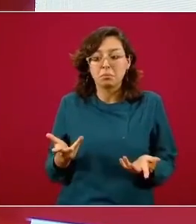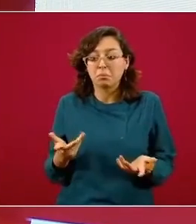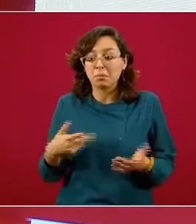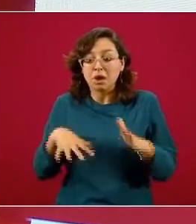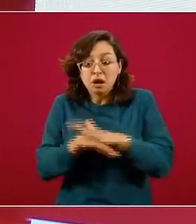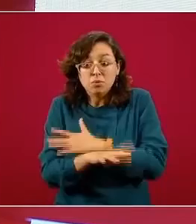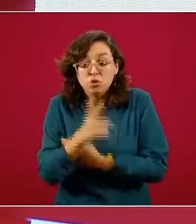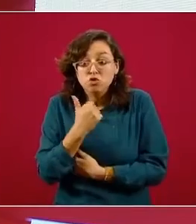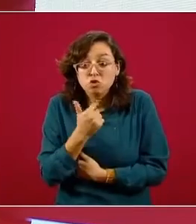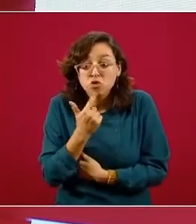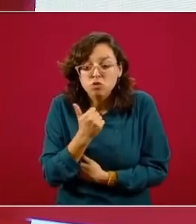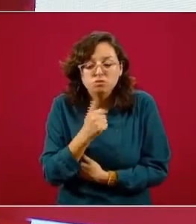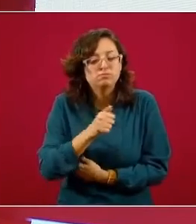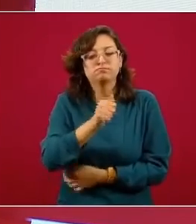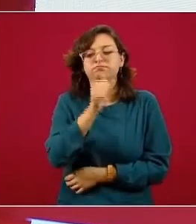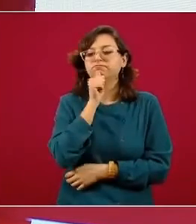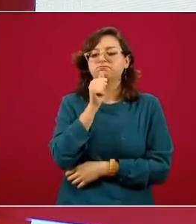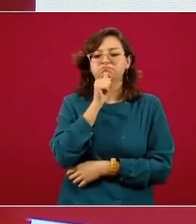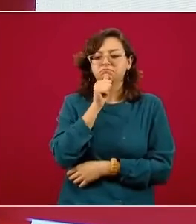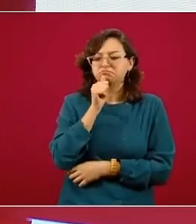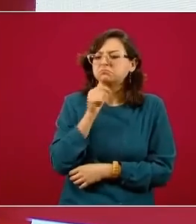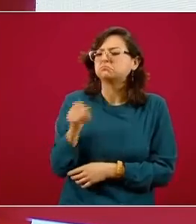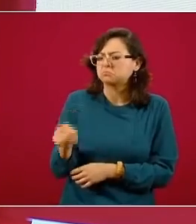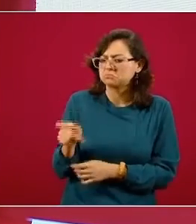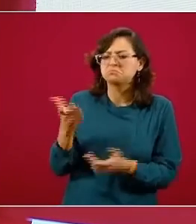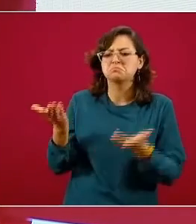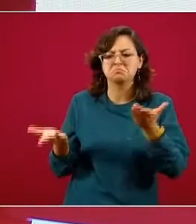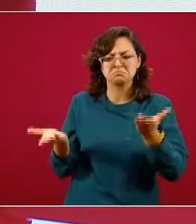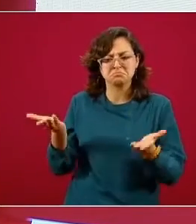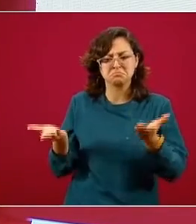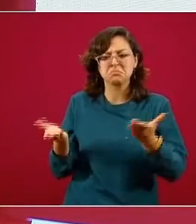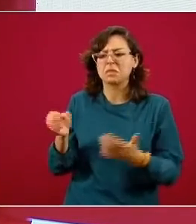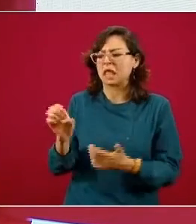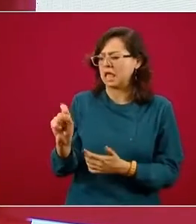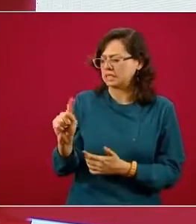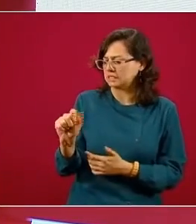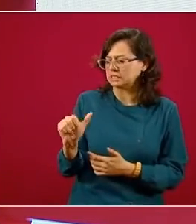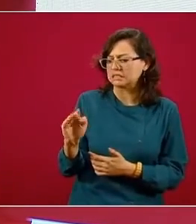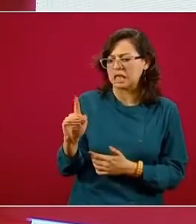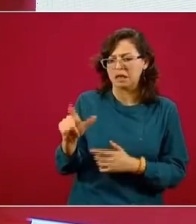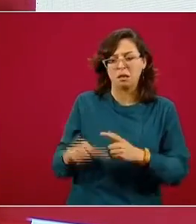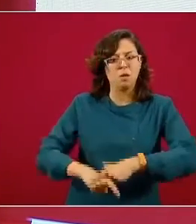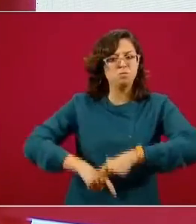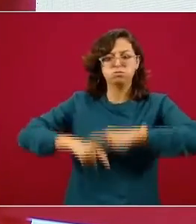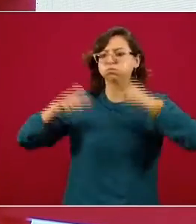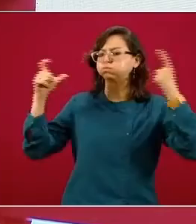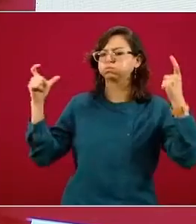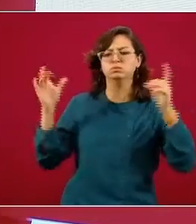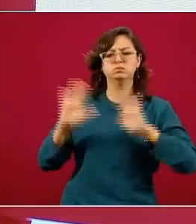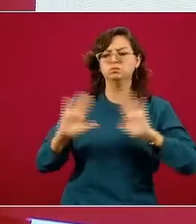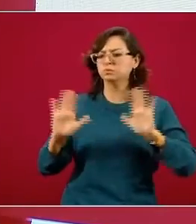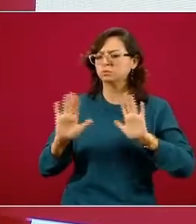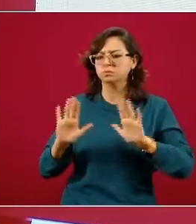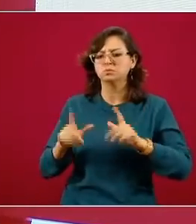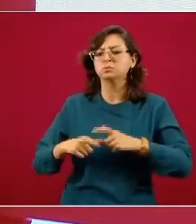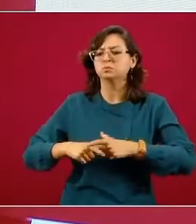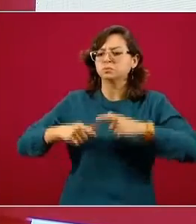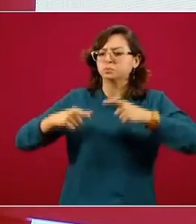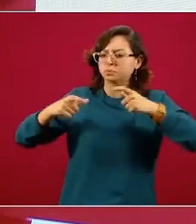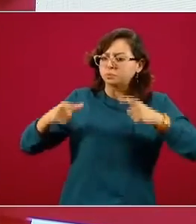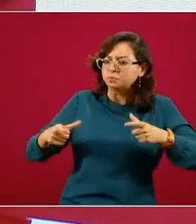rojo porque a pesar de que la tendencia es estable la cantidad de casos diarios es establemente alta